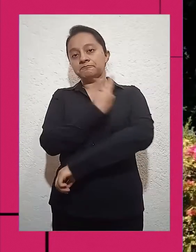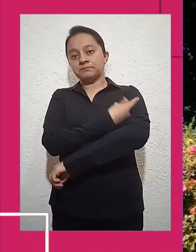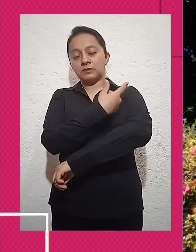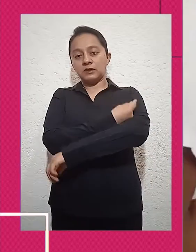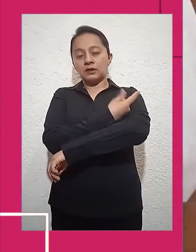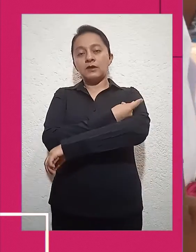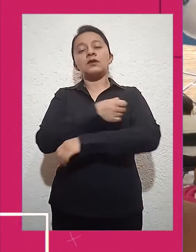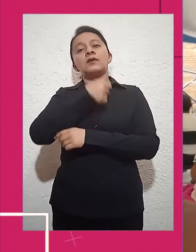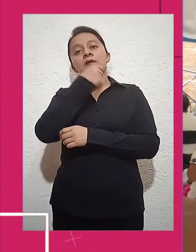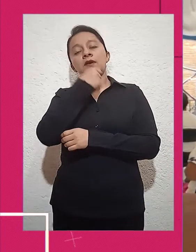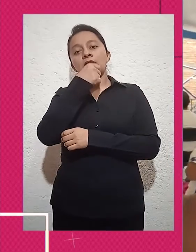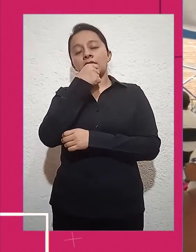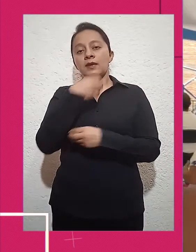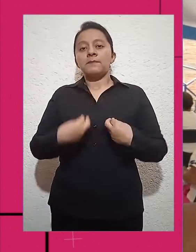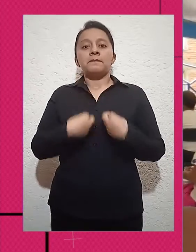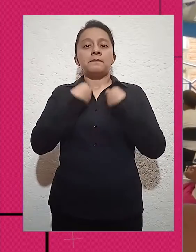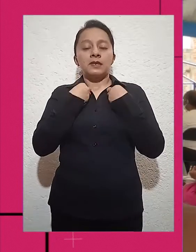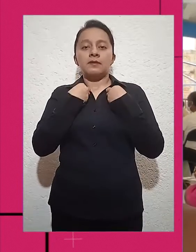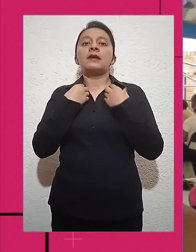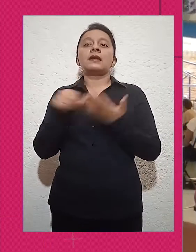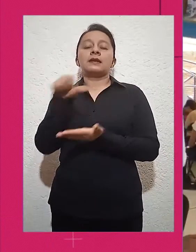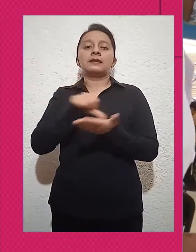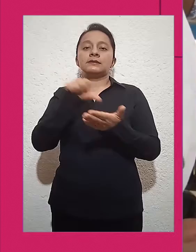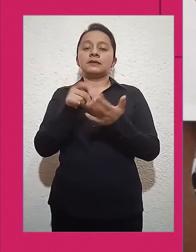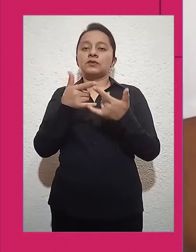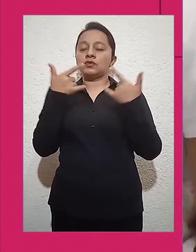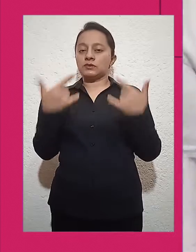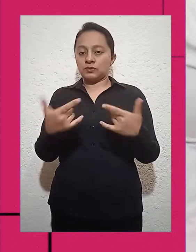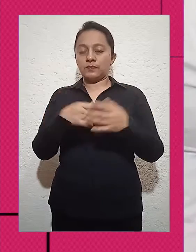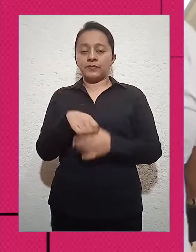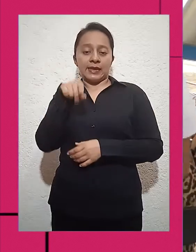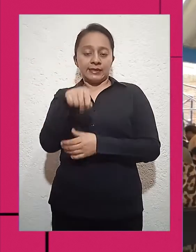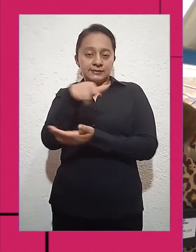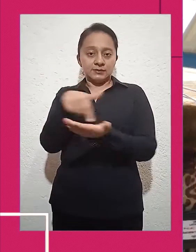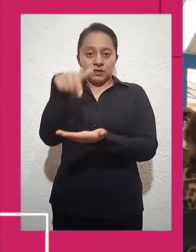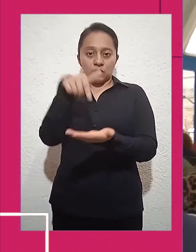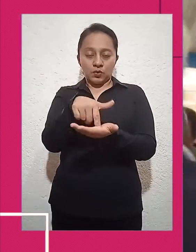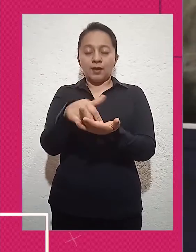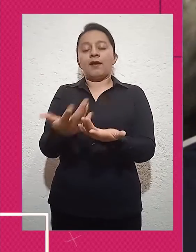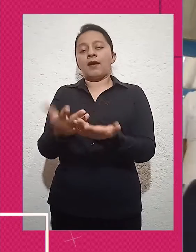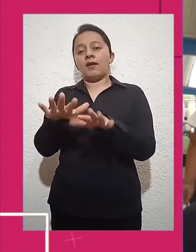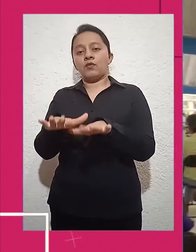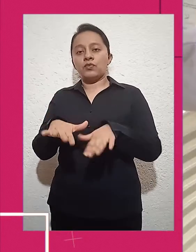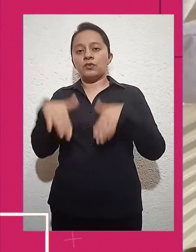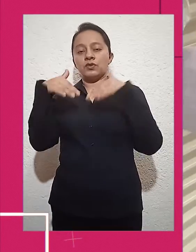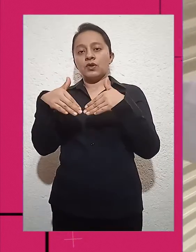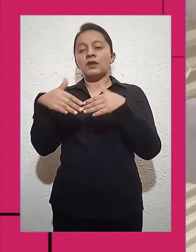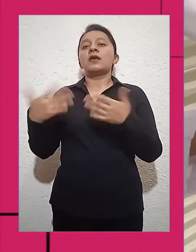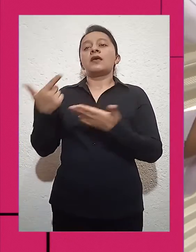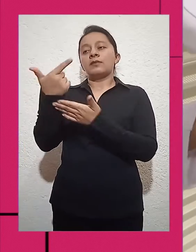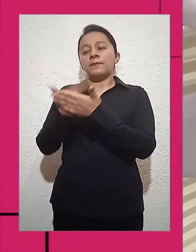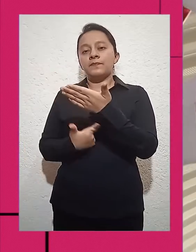-19 de los adultos mayores que habiten en la delegación del Centro Histórico, punto que será ubicado en el Auditorio de Contaduría y